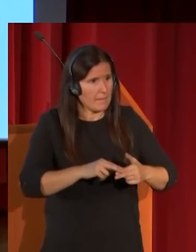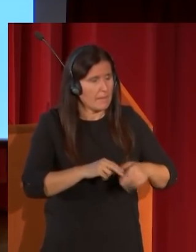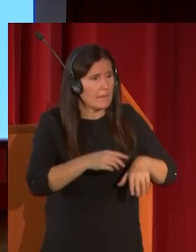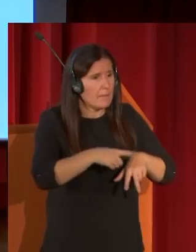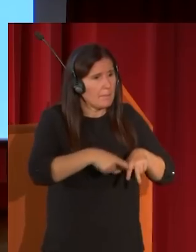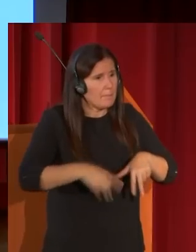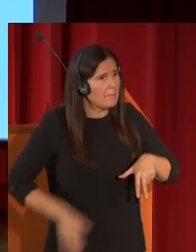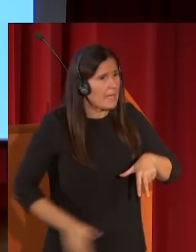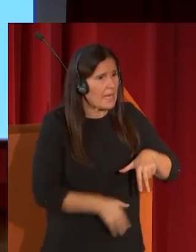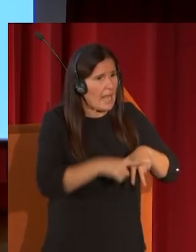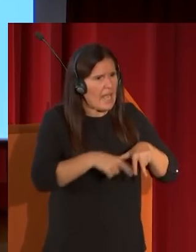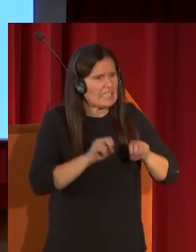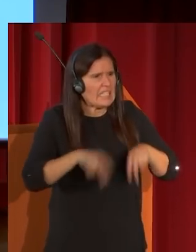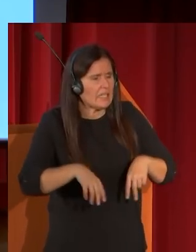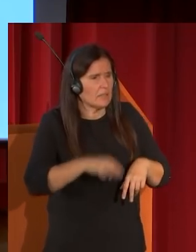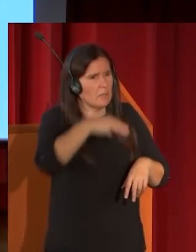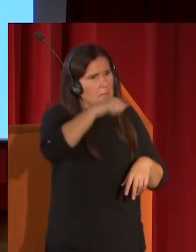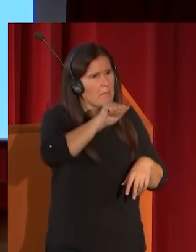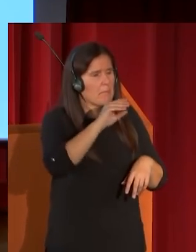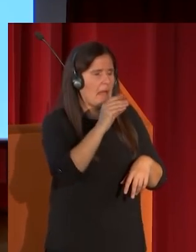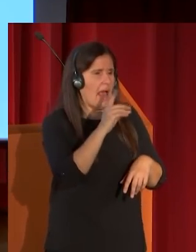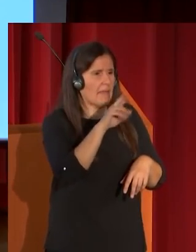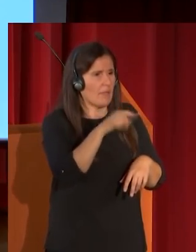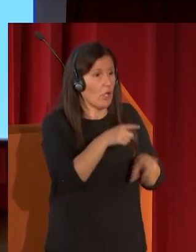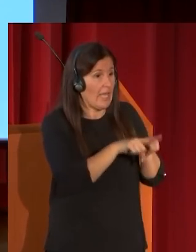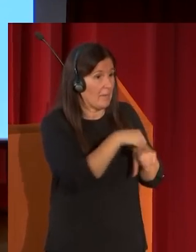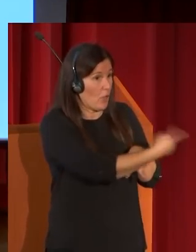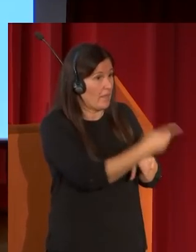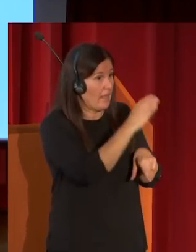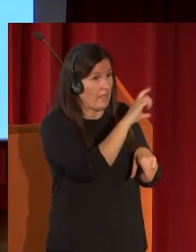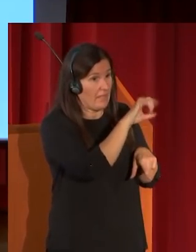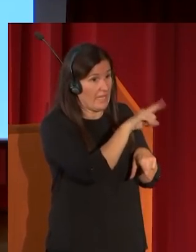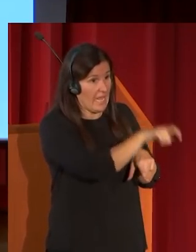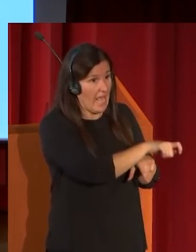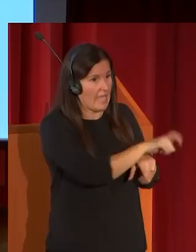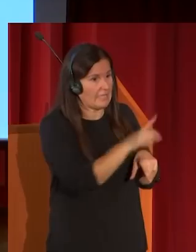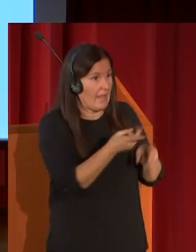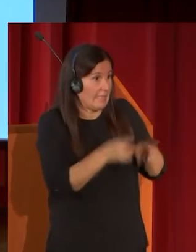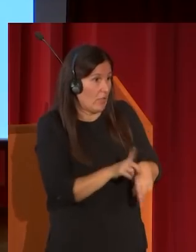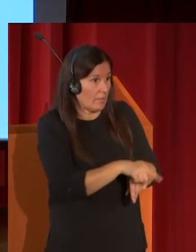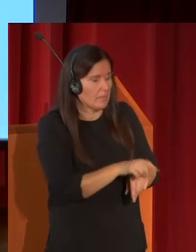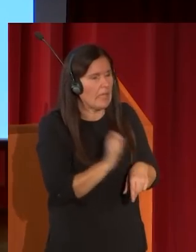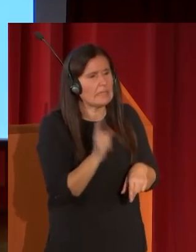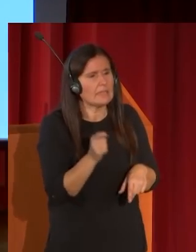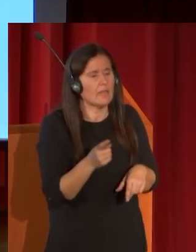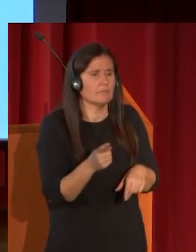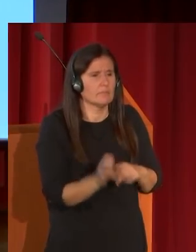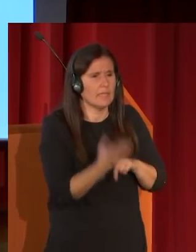bueno serán de Raimundo de madrazo el hermano de Cecilia que estaba ahí sentado porque normalmente aparece